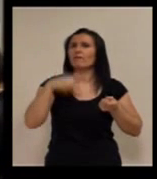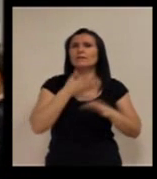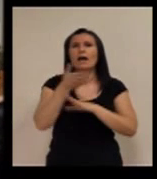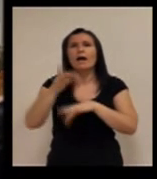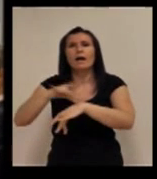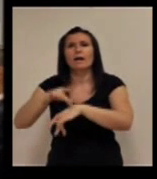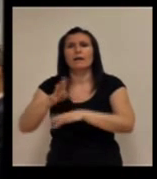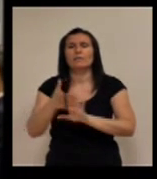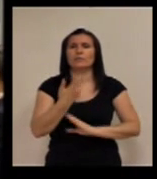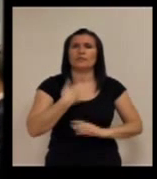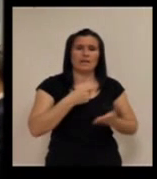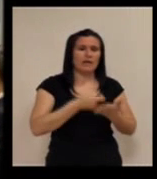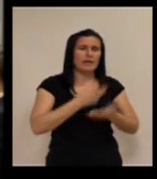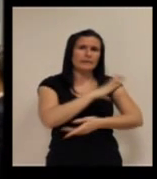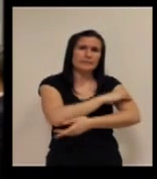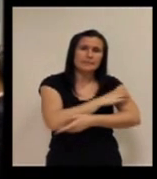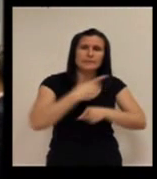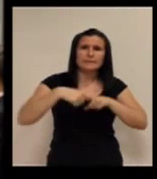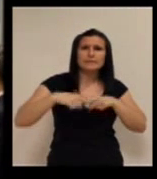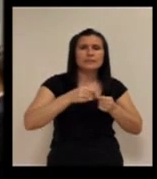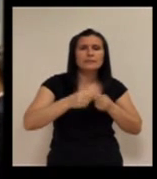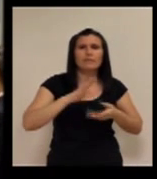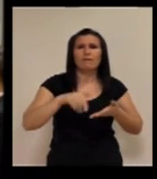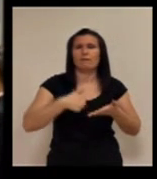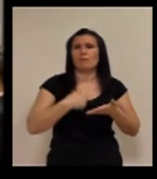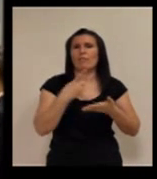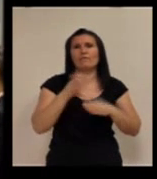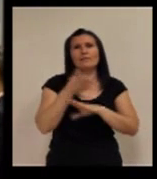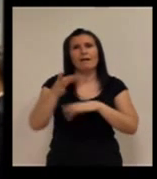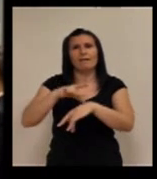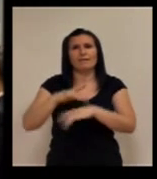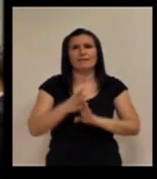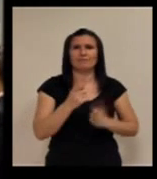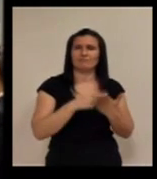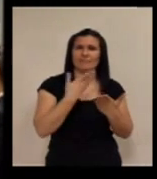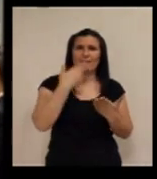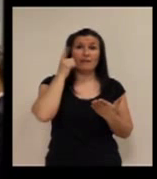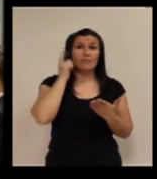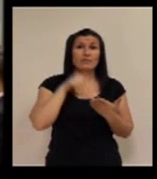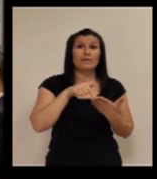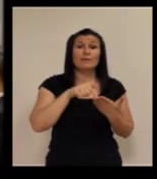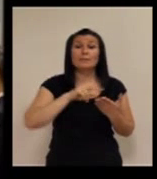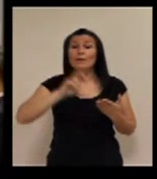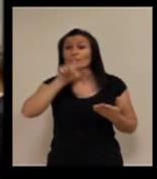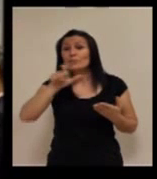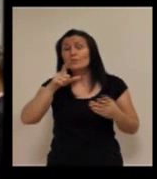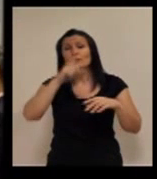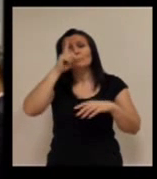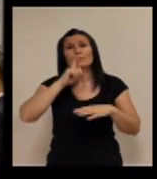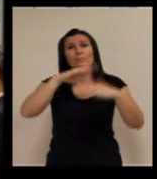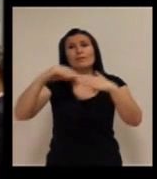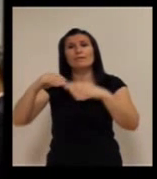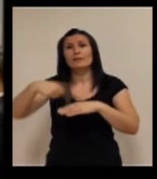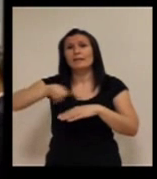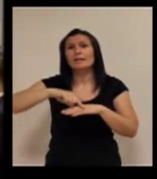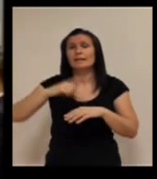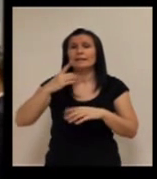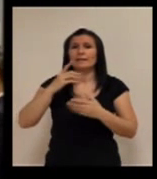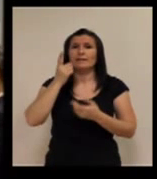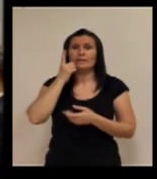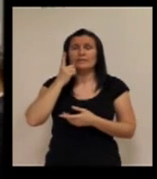porque me tomo mis mediciones, no sé qué. Pero para ese perfil de usuario, que tiene el tema de la tecnología un más...